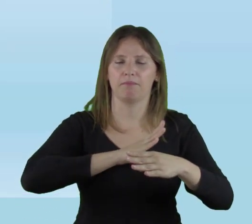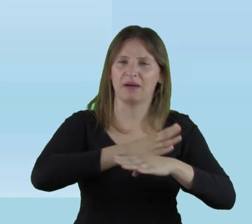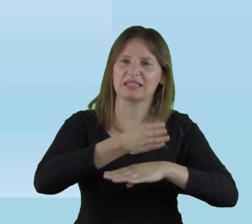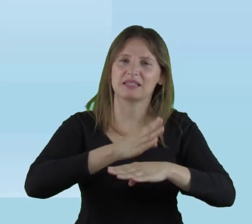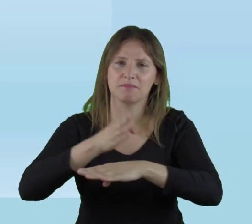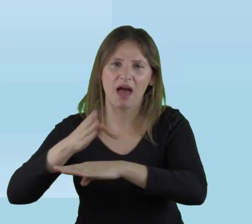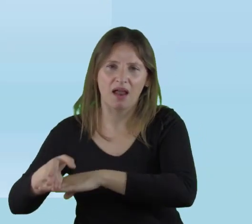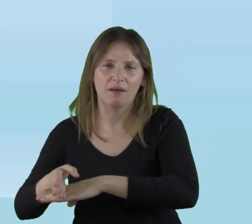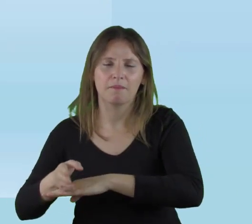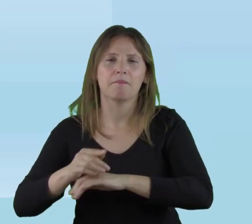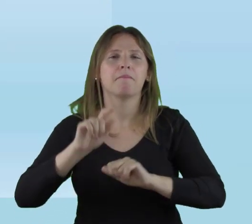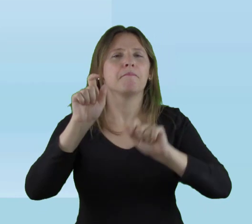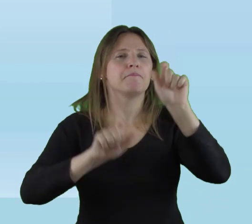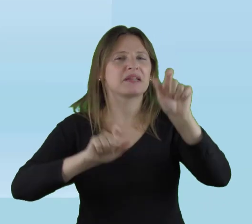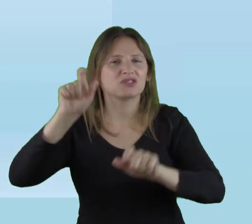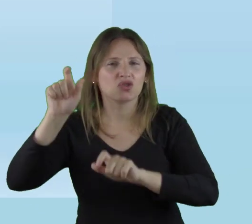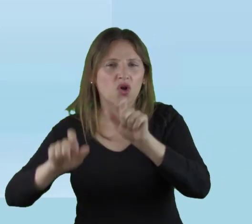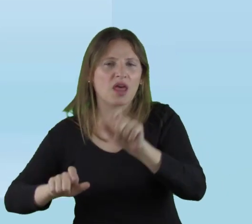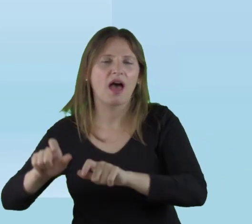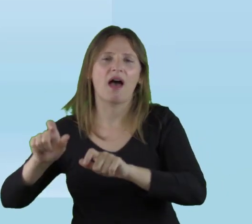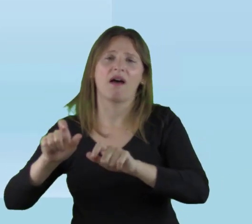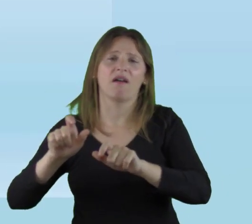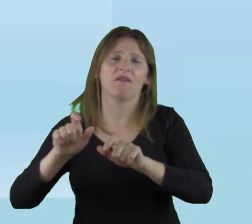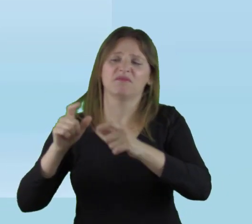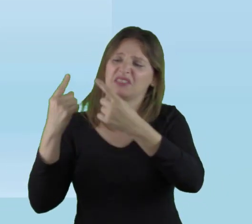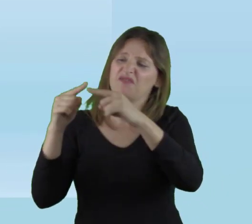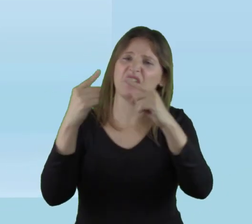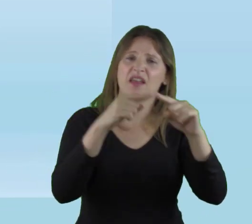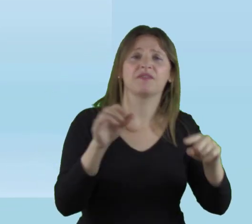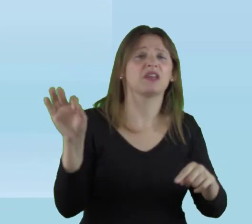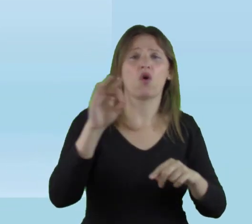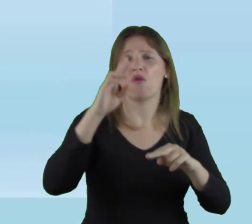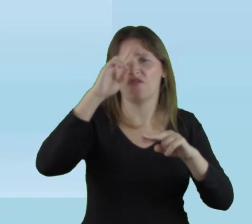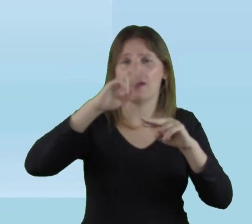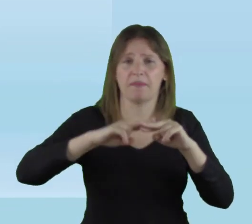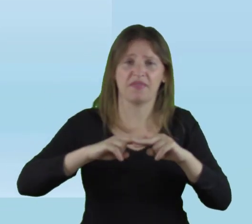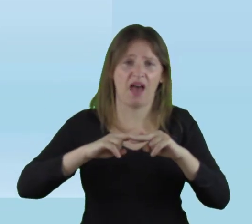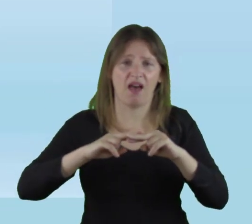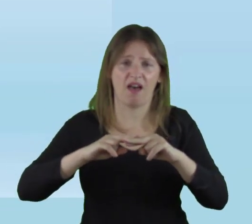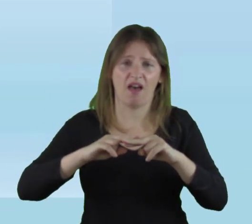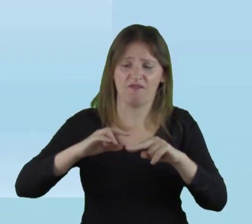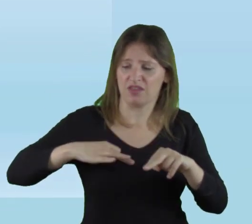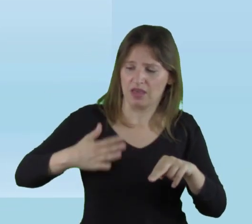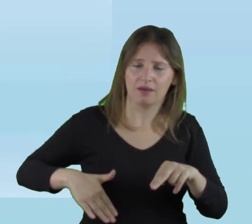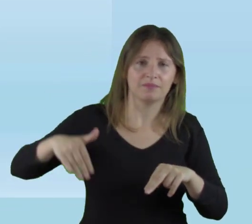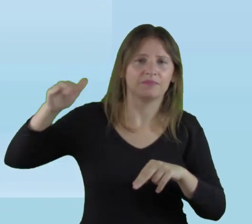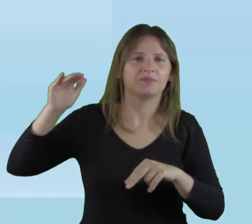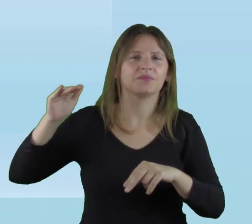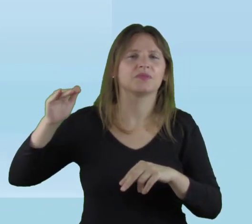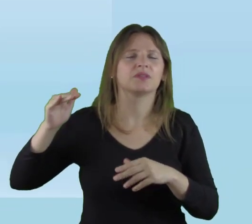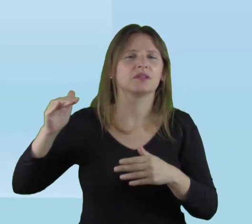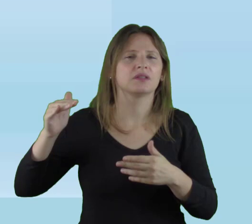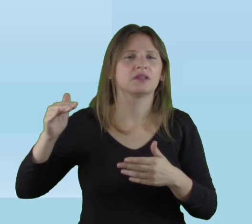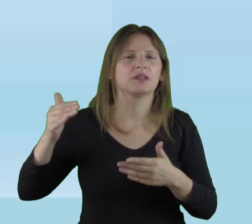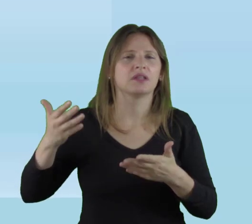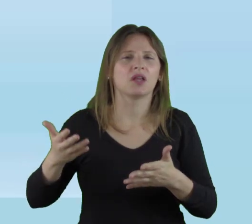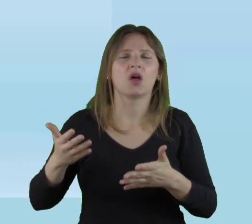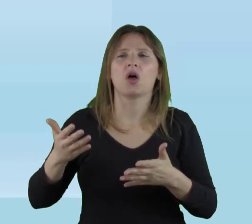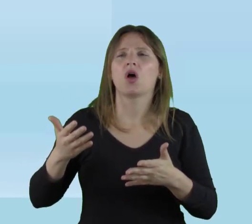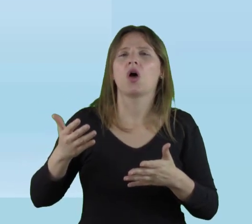participación de personas con diferencias, o enfermedades crónicas. Pues su origen,